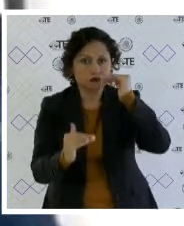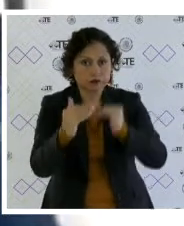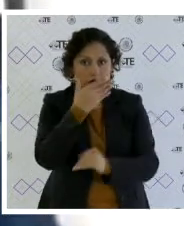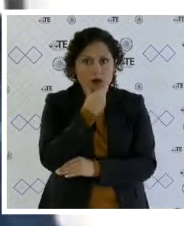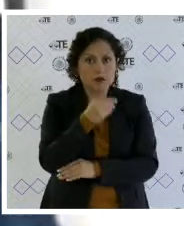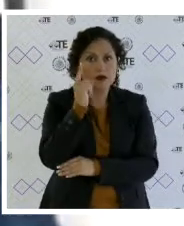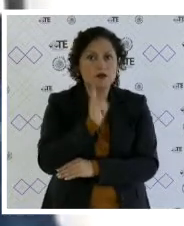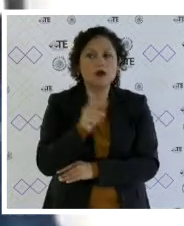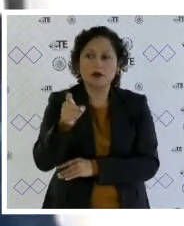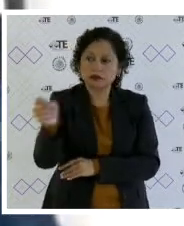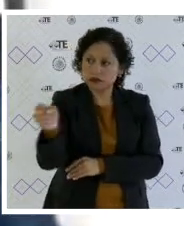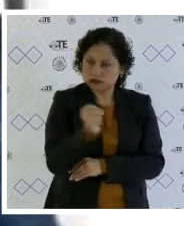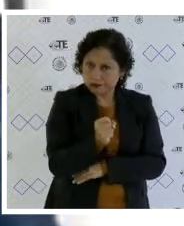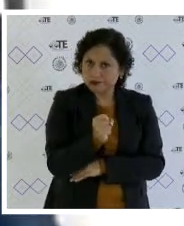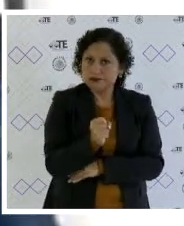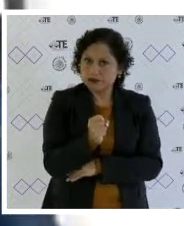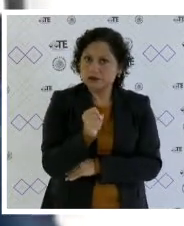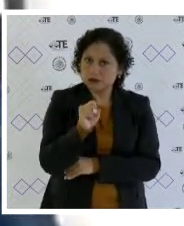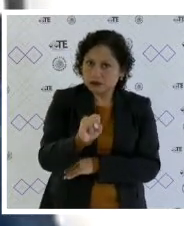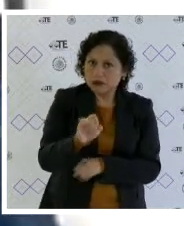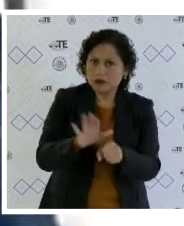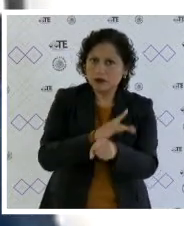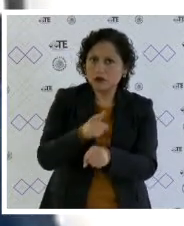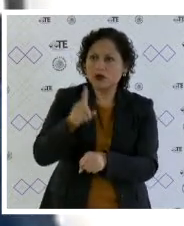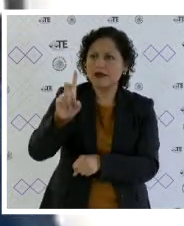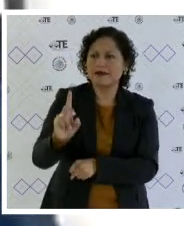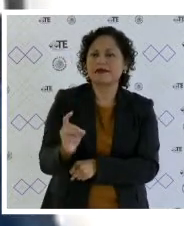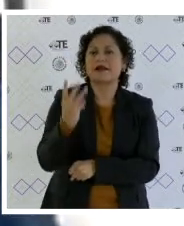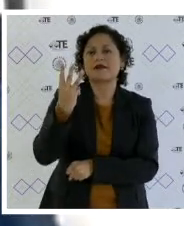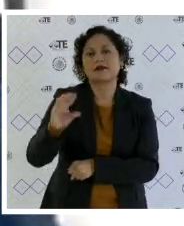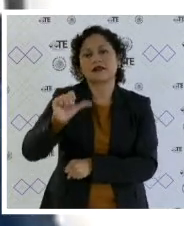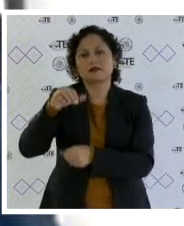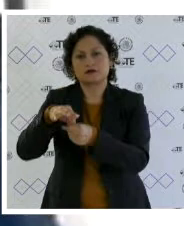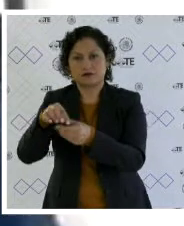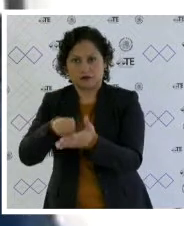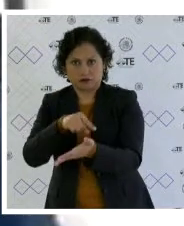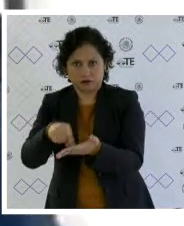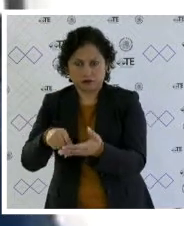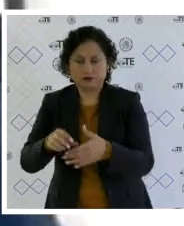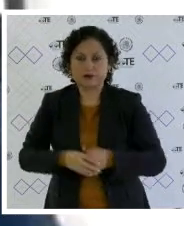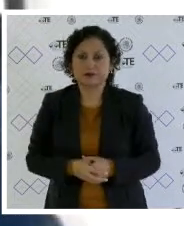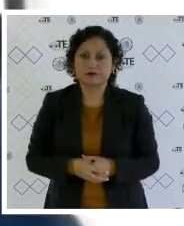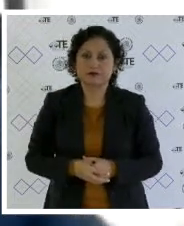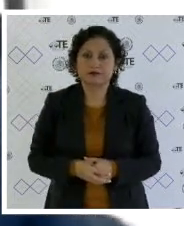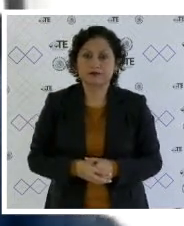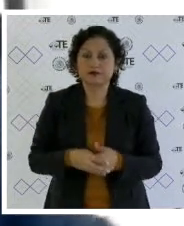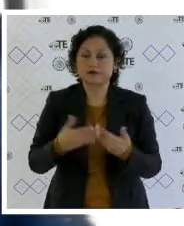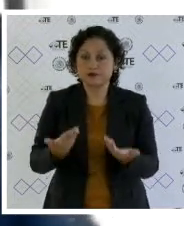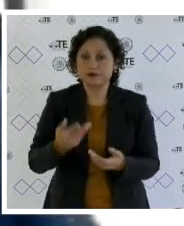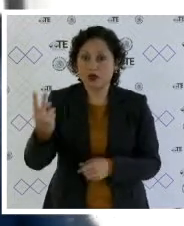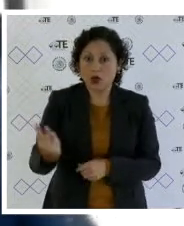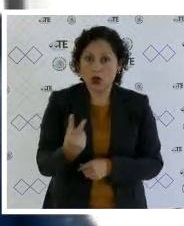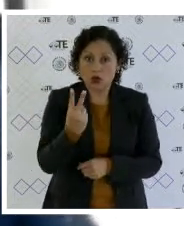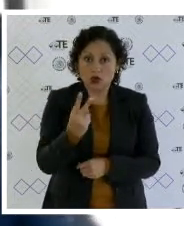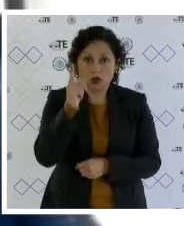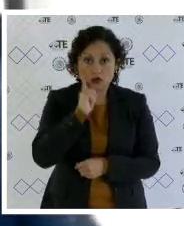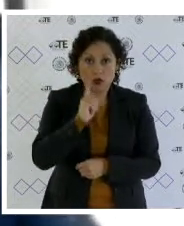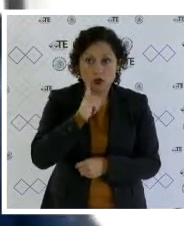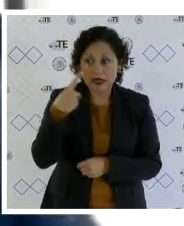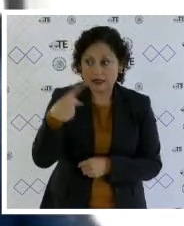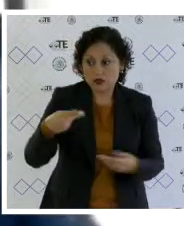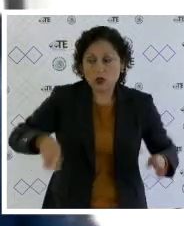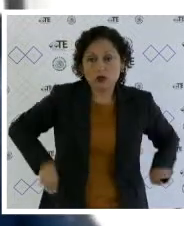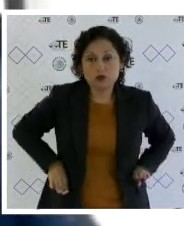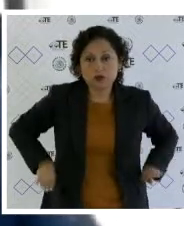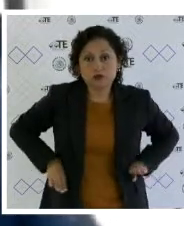ocupar dicha posición al obtener 33 votos. Ahora bien, considerando la existencia de dos mujeres con doble condición